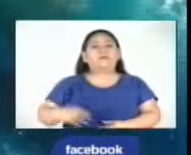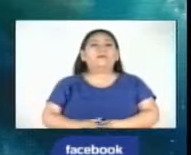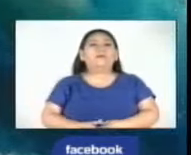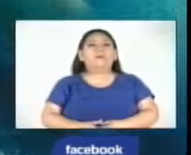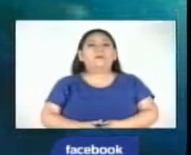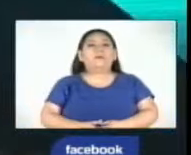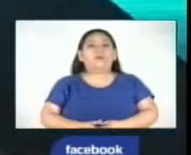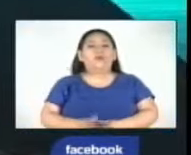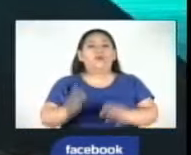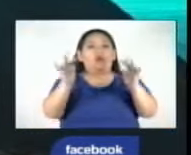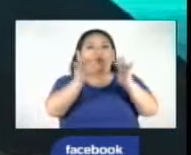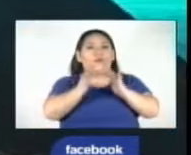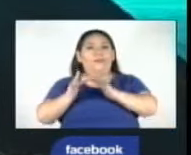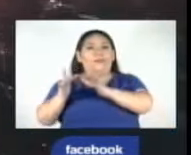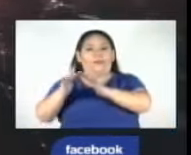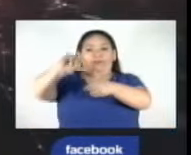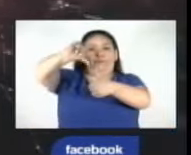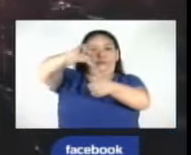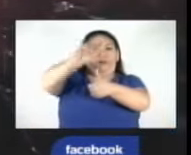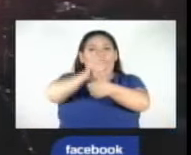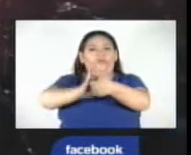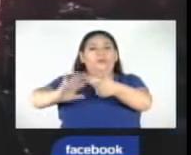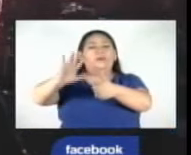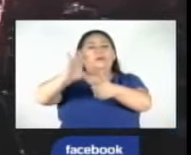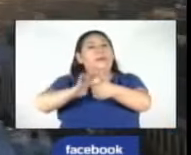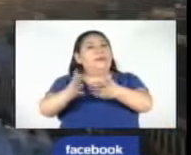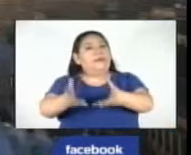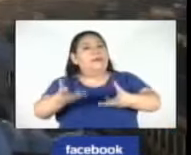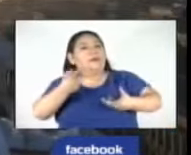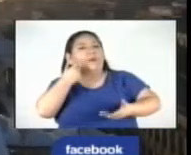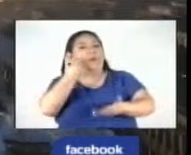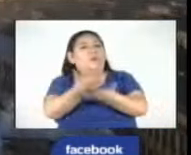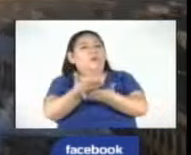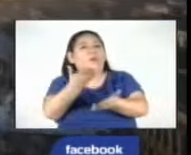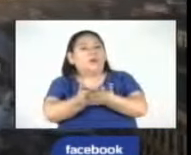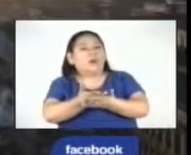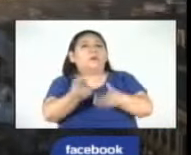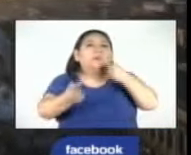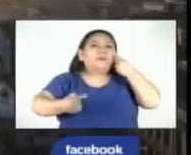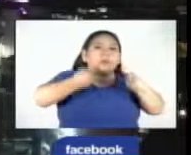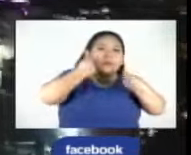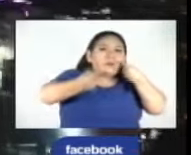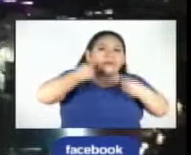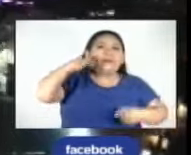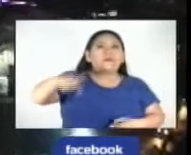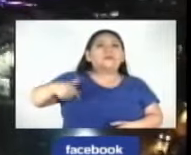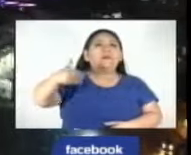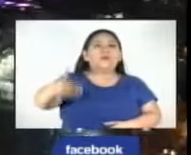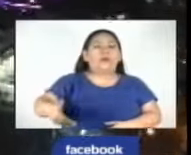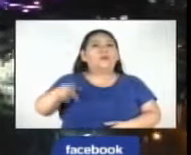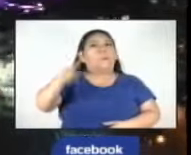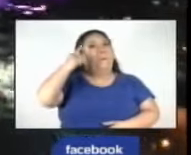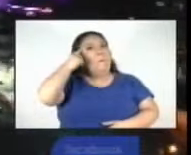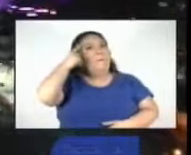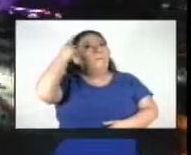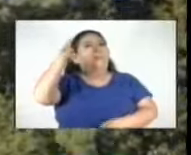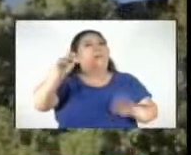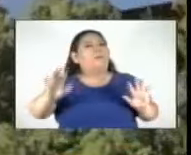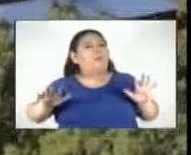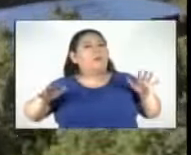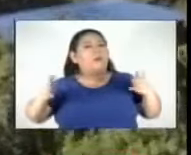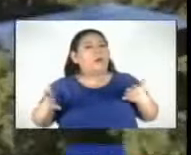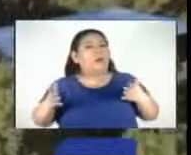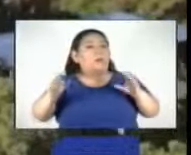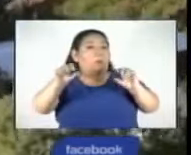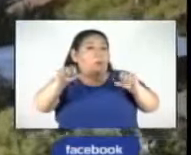Los circuitos turísticos en Centroamérica son las apuestas de la región para aumentar las visitas en 2024. Esta iniciativa consiste